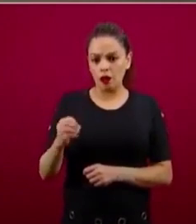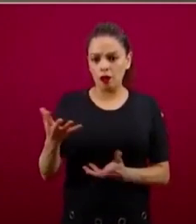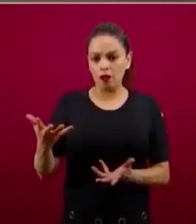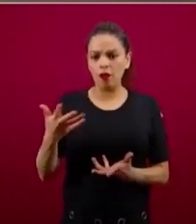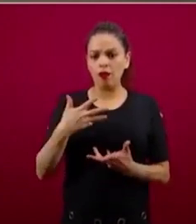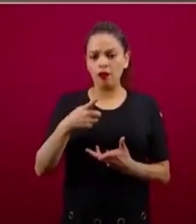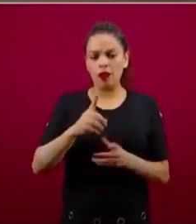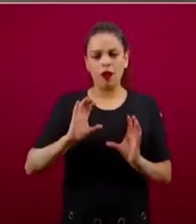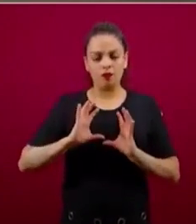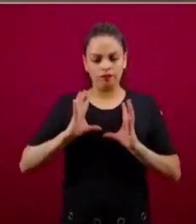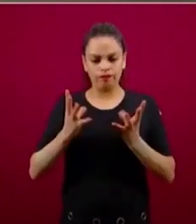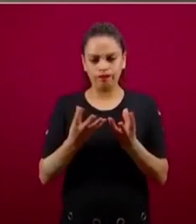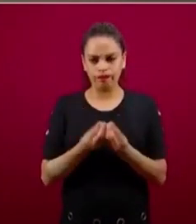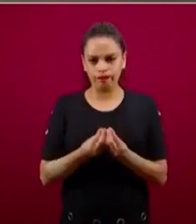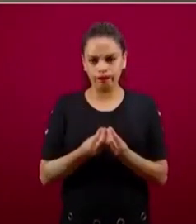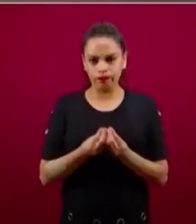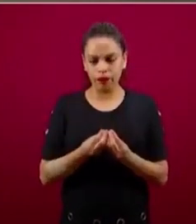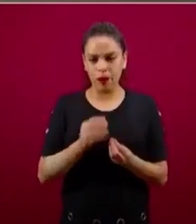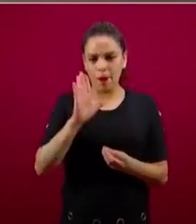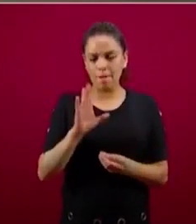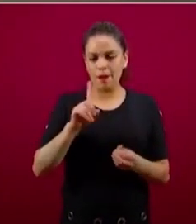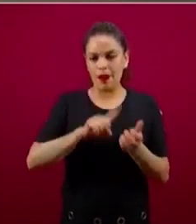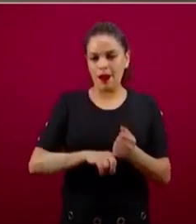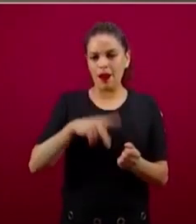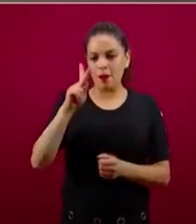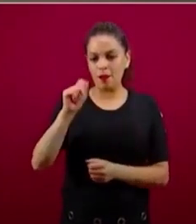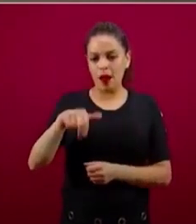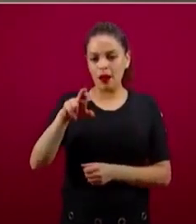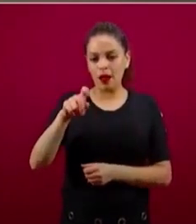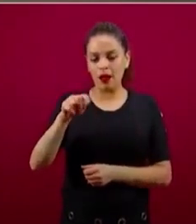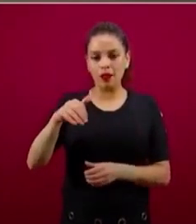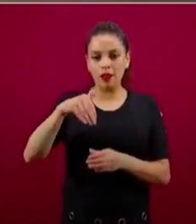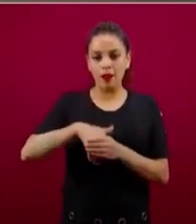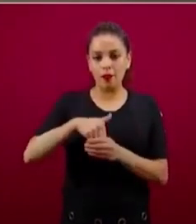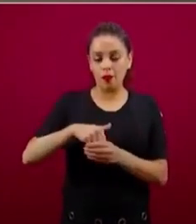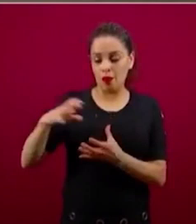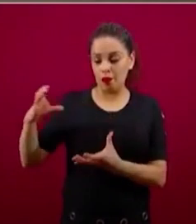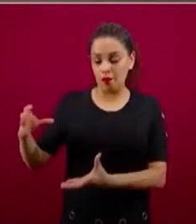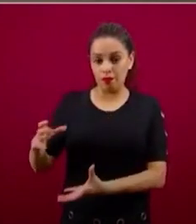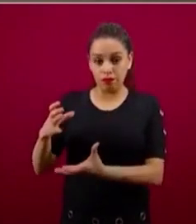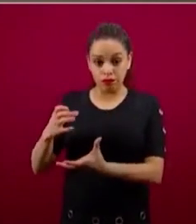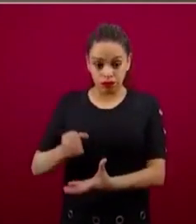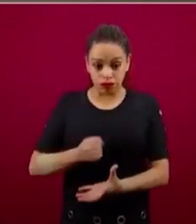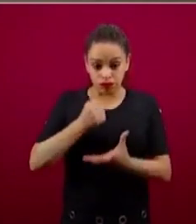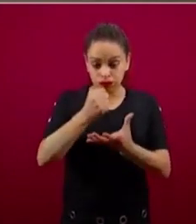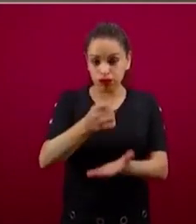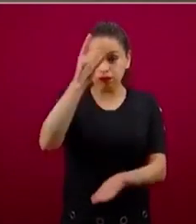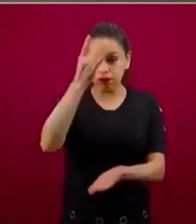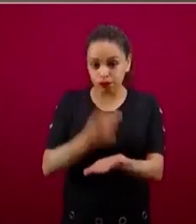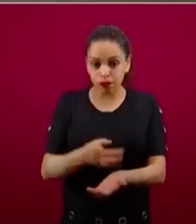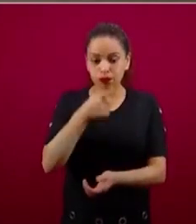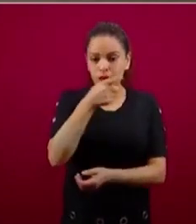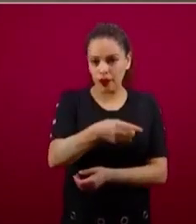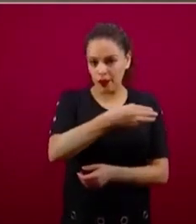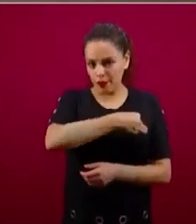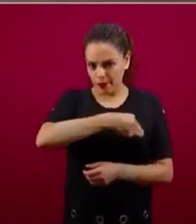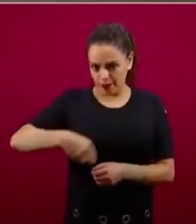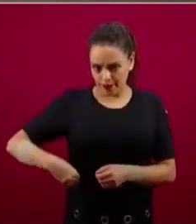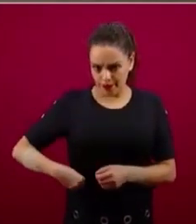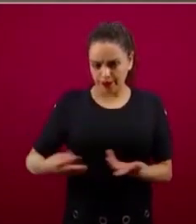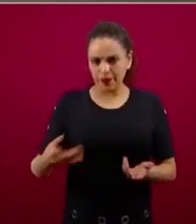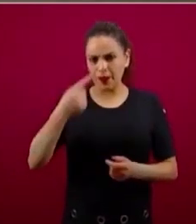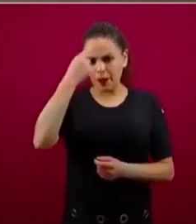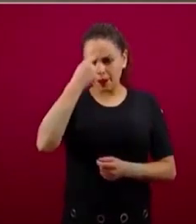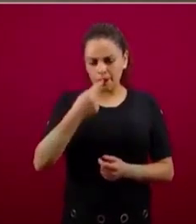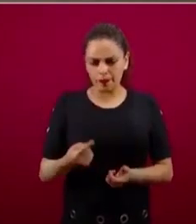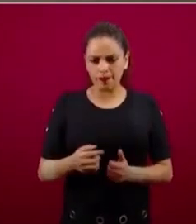pensar que son paquetes de intervención, son una bolsa de recursos específicos que van a esos municipios. Tenemos en el caso, por ejemplo, 14,